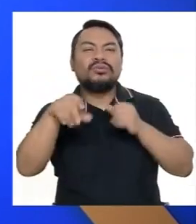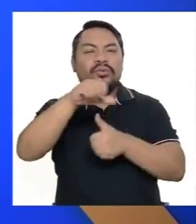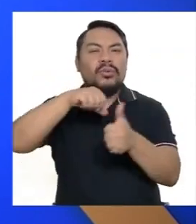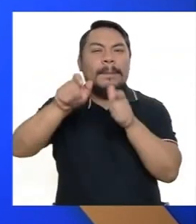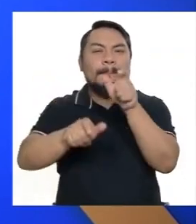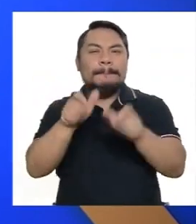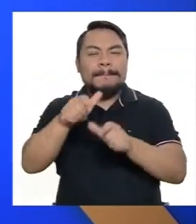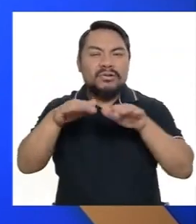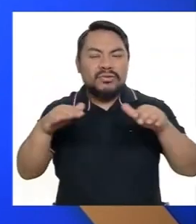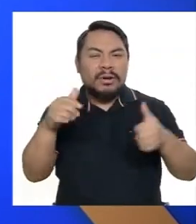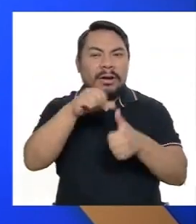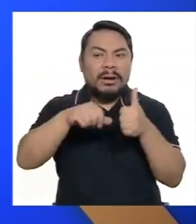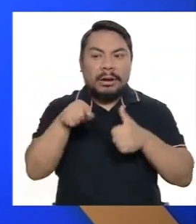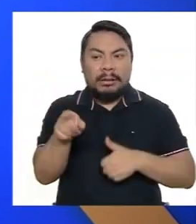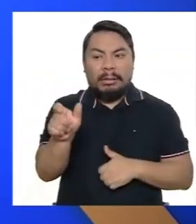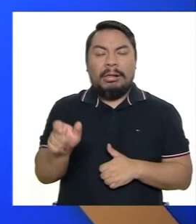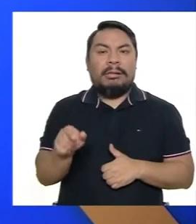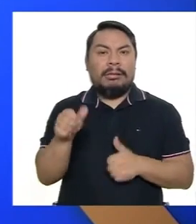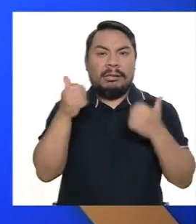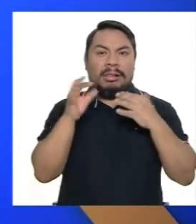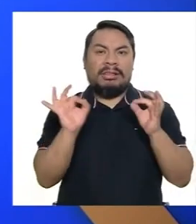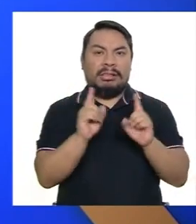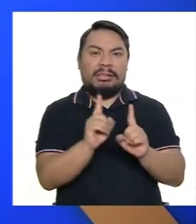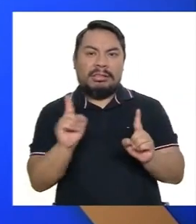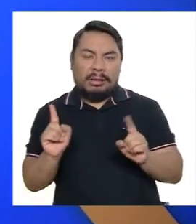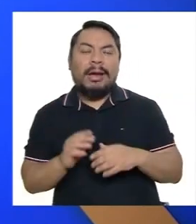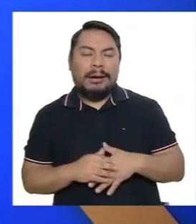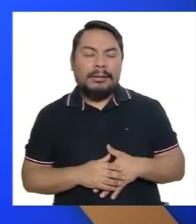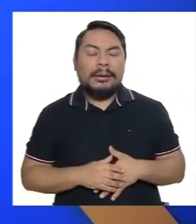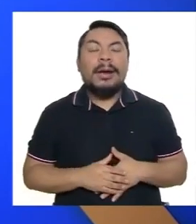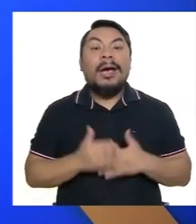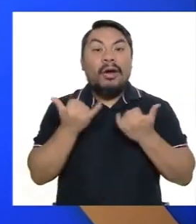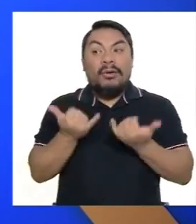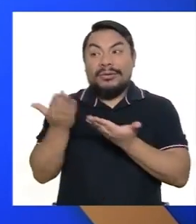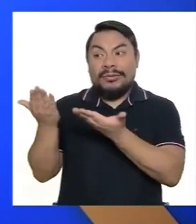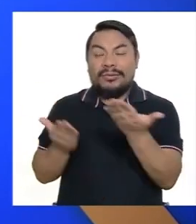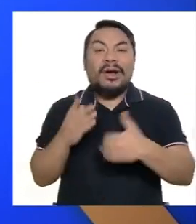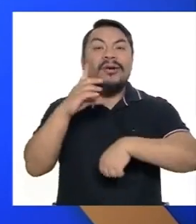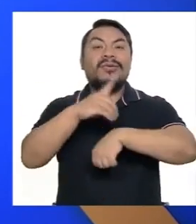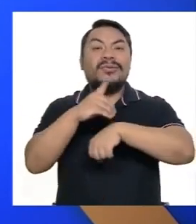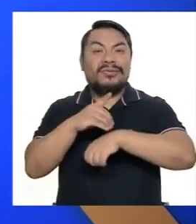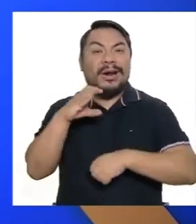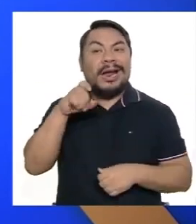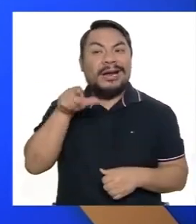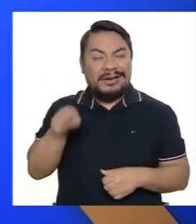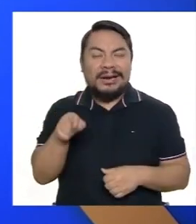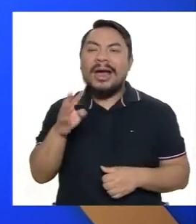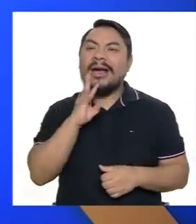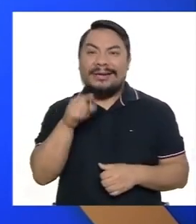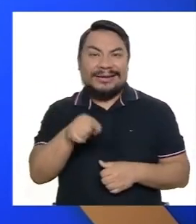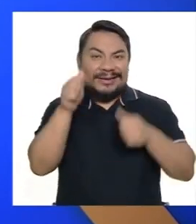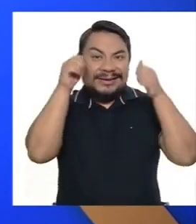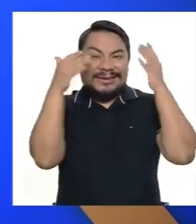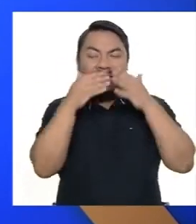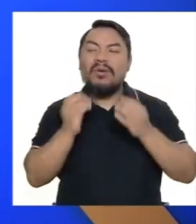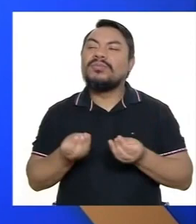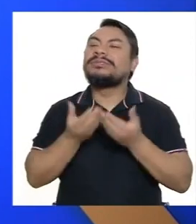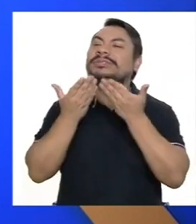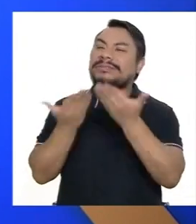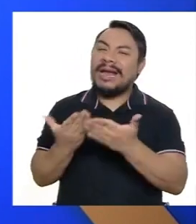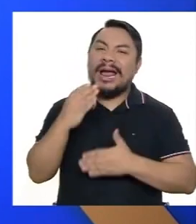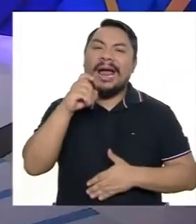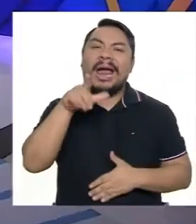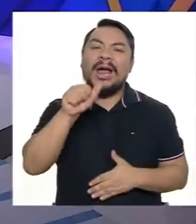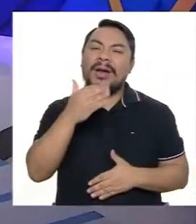entorno. Hoy hemos invitado al doctor Carlos Vera Scamarone, quien nos hablará de esta condición. ¿Cómo está,